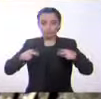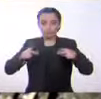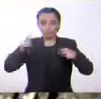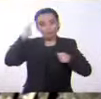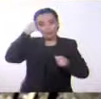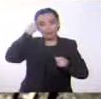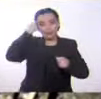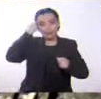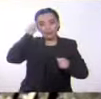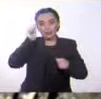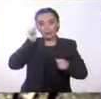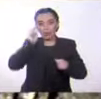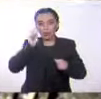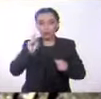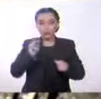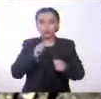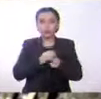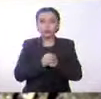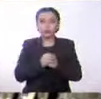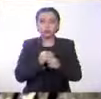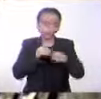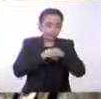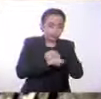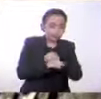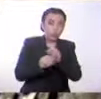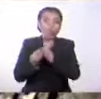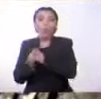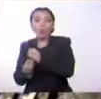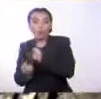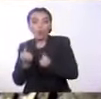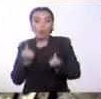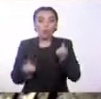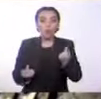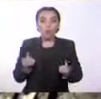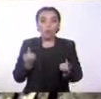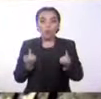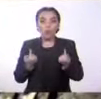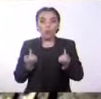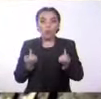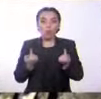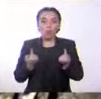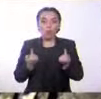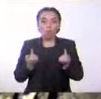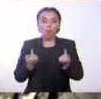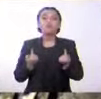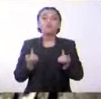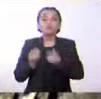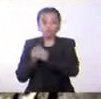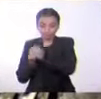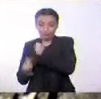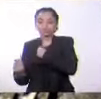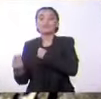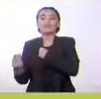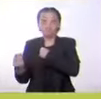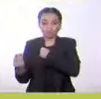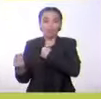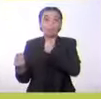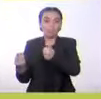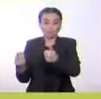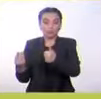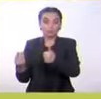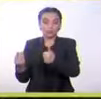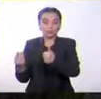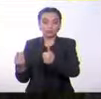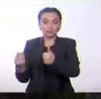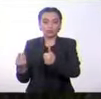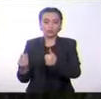un momento. Muy bien. Este animal es ovíparo. Ahora, vamos a